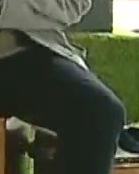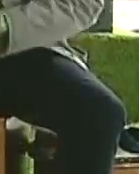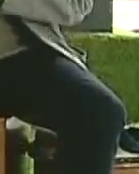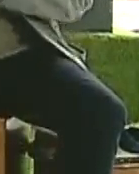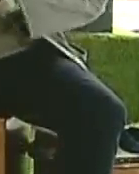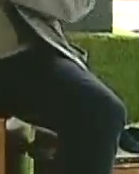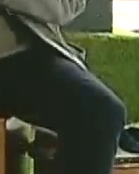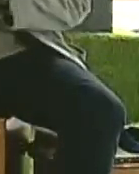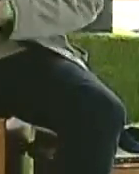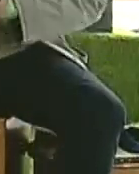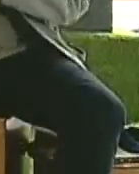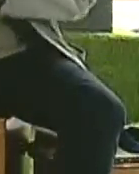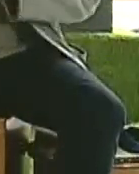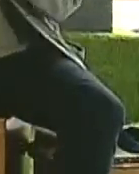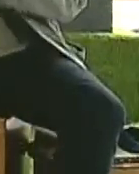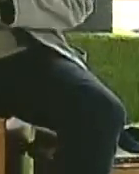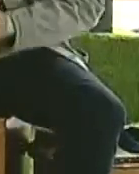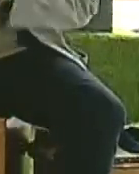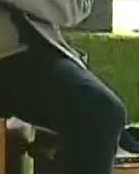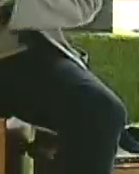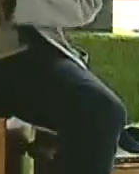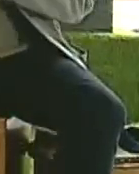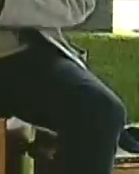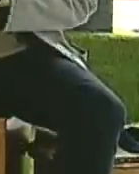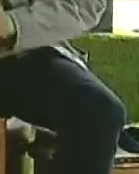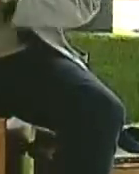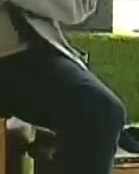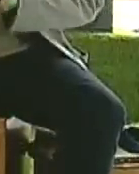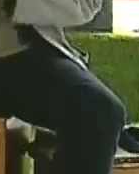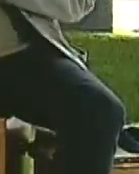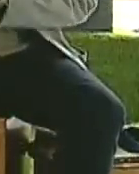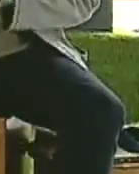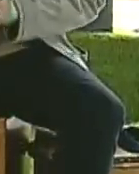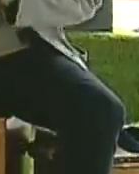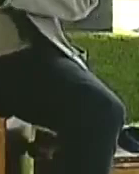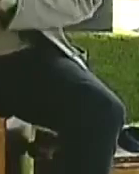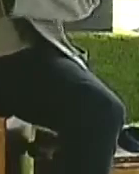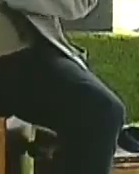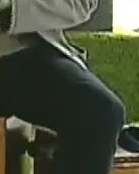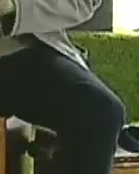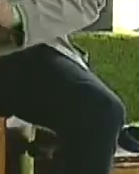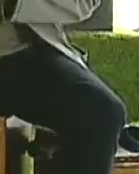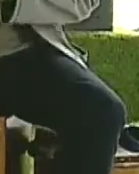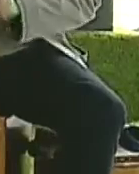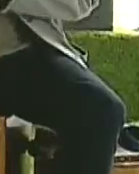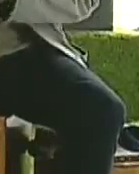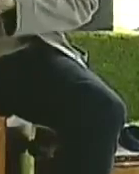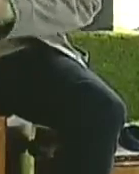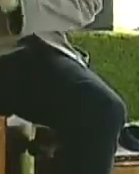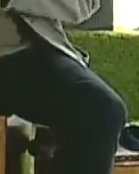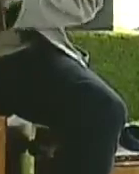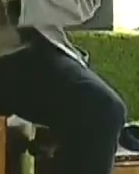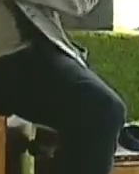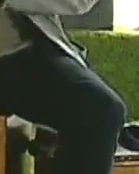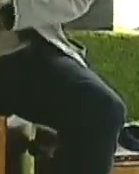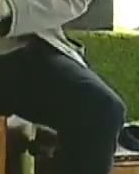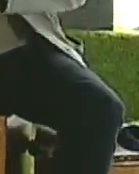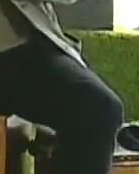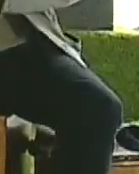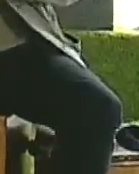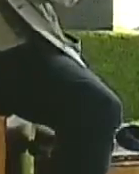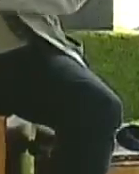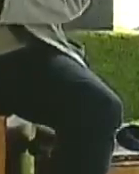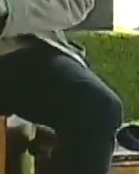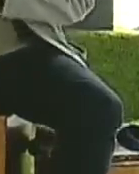videoconferencia. En el Congreso Nacional de Investigadores contra el Cambio Climático, participaron 391